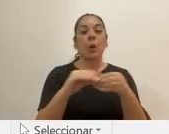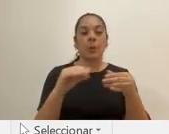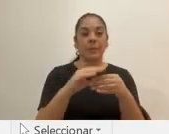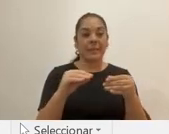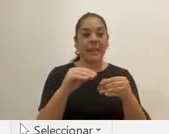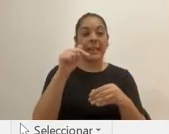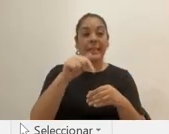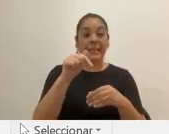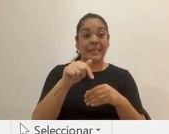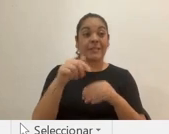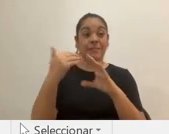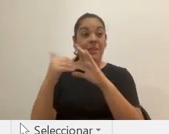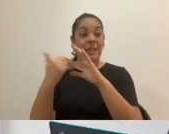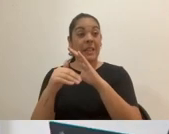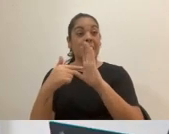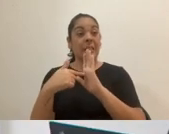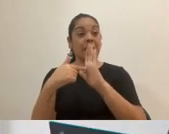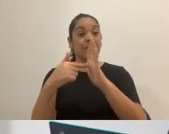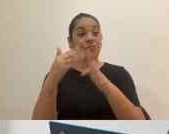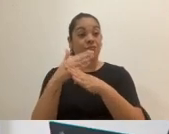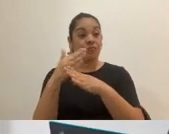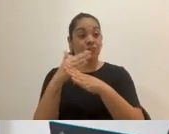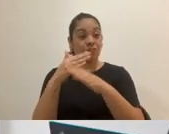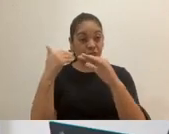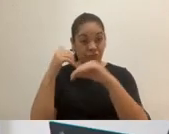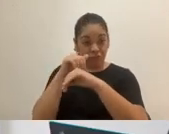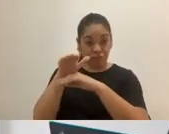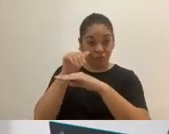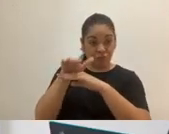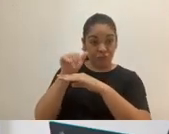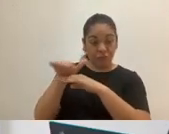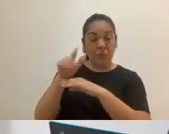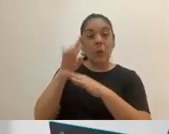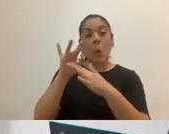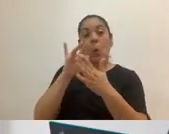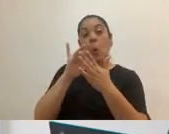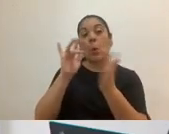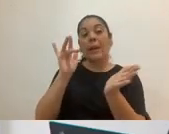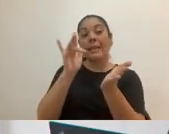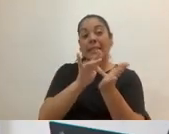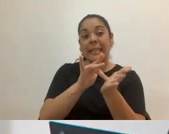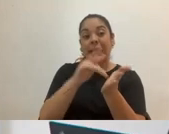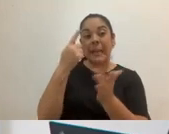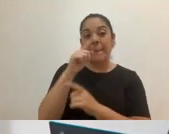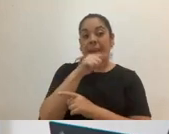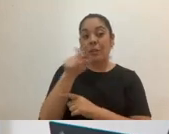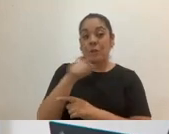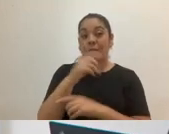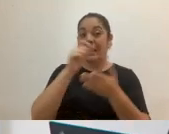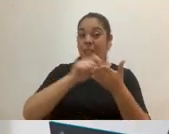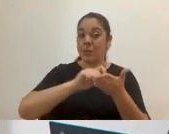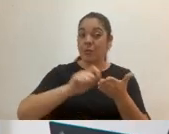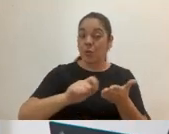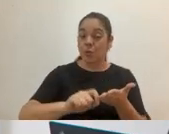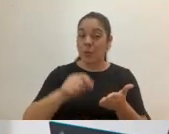chat les estamos compartiendo un enlace para que nos puedan contar qué les pareció la actividad del